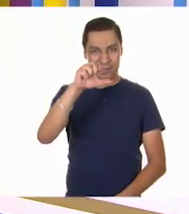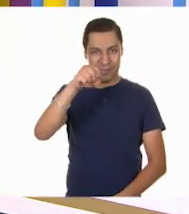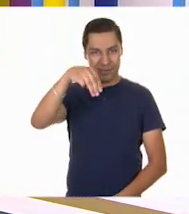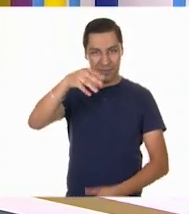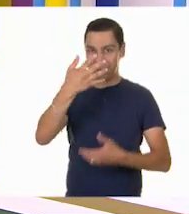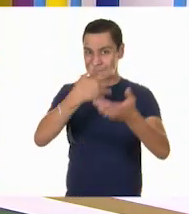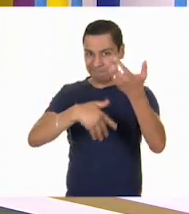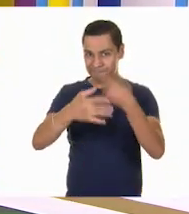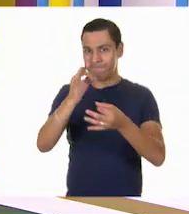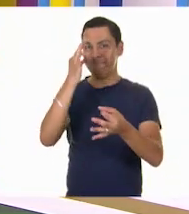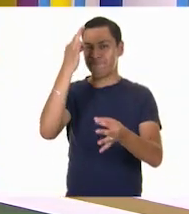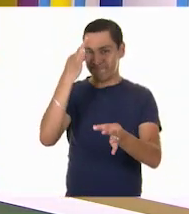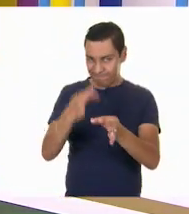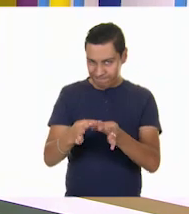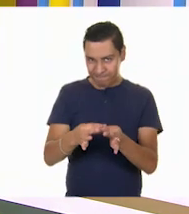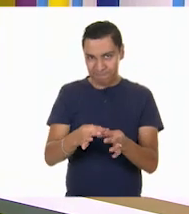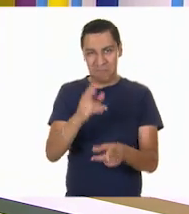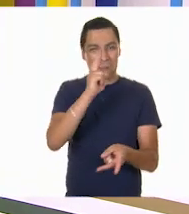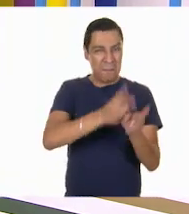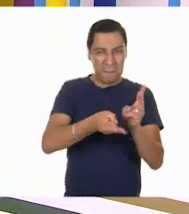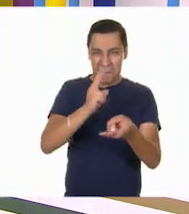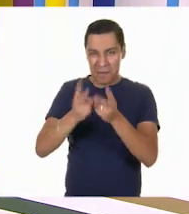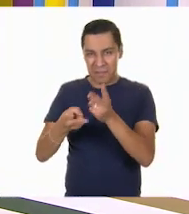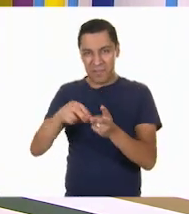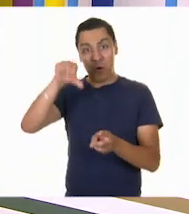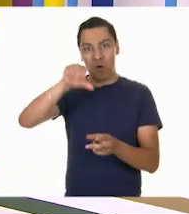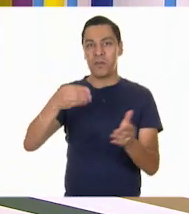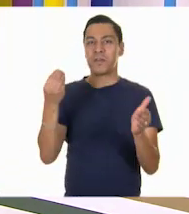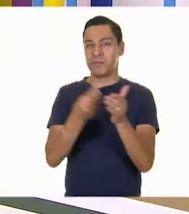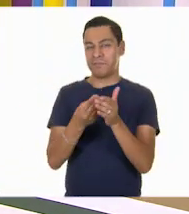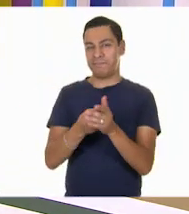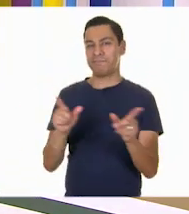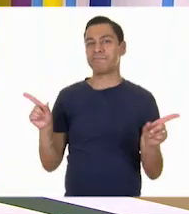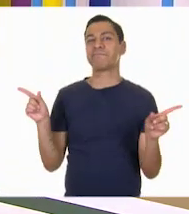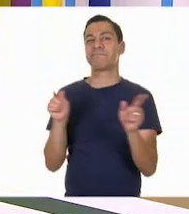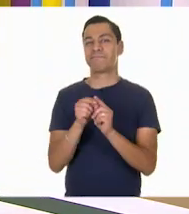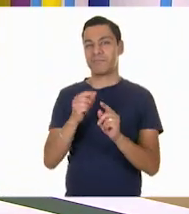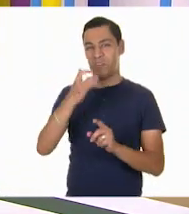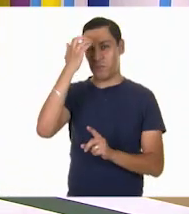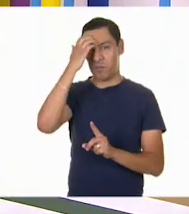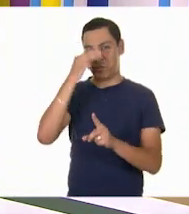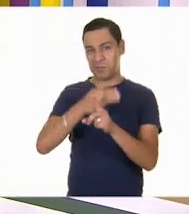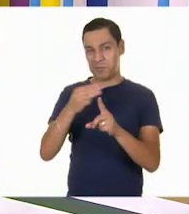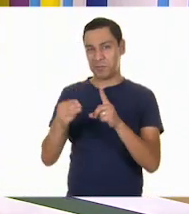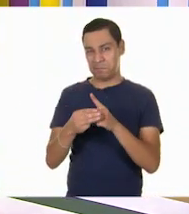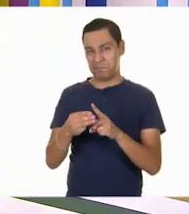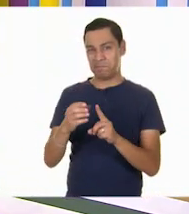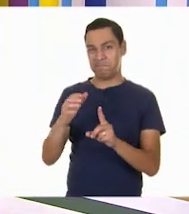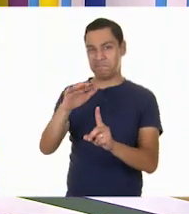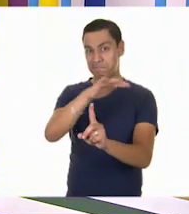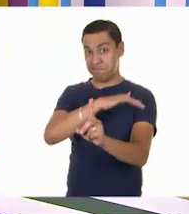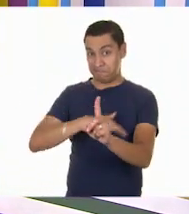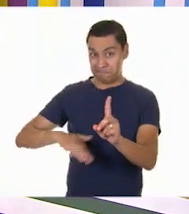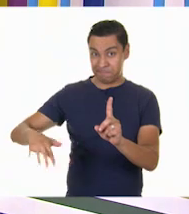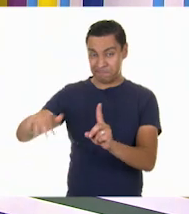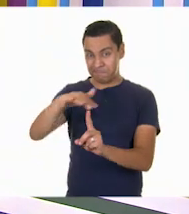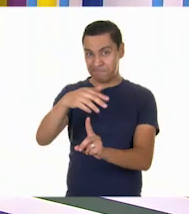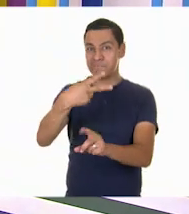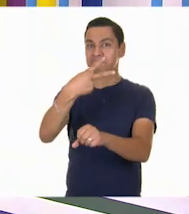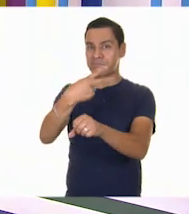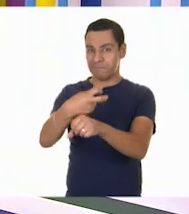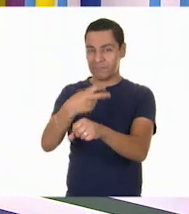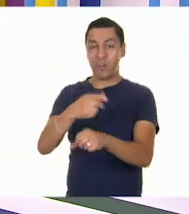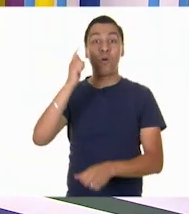Por hoy hemos terminado con ¿Dónde nos divertimos? De la asignatura de Conocimiento del Medio para el segundo grado de primaria.